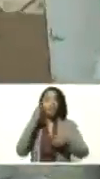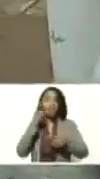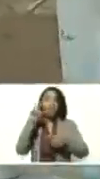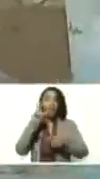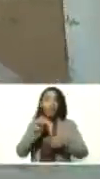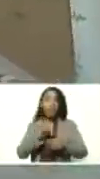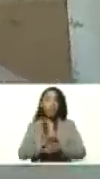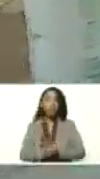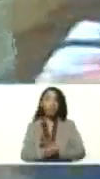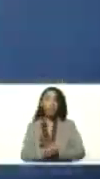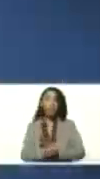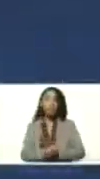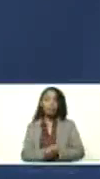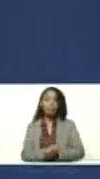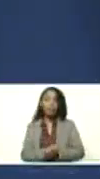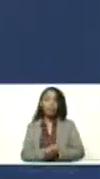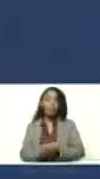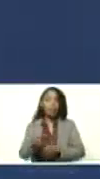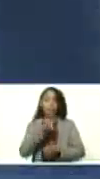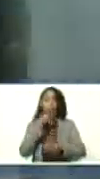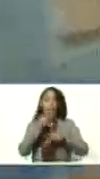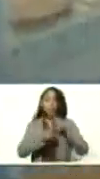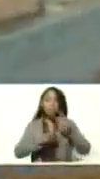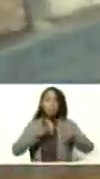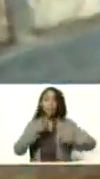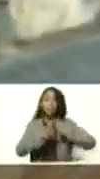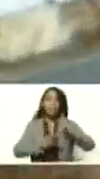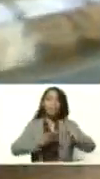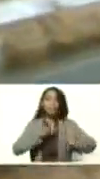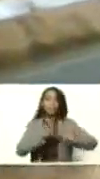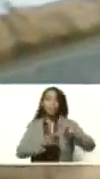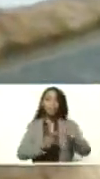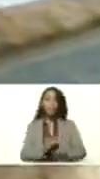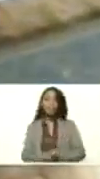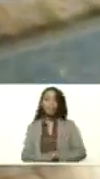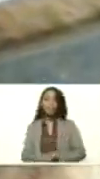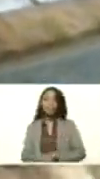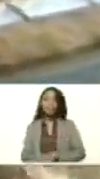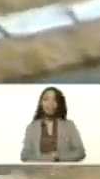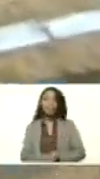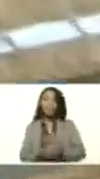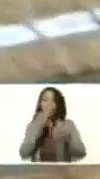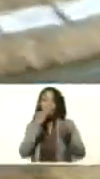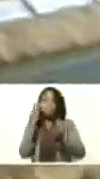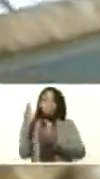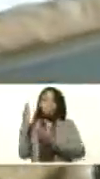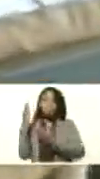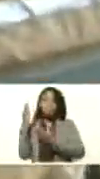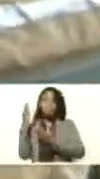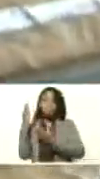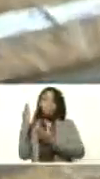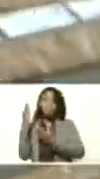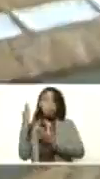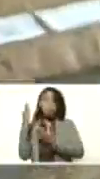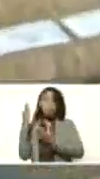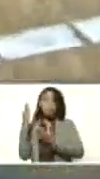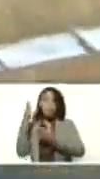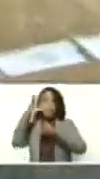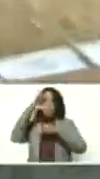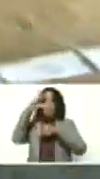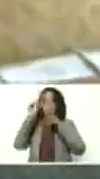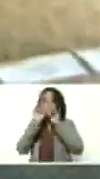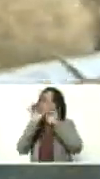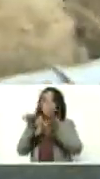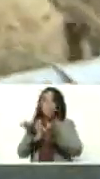muchísimo. Correcto. Correcto. Produciendo, produciendo. Bueno, excelente, Carmelena. Que Dios te bendiga.